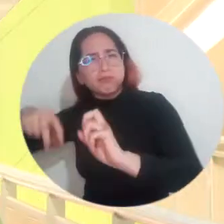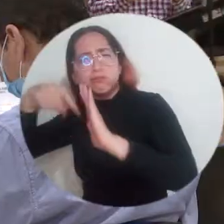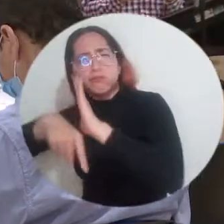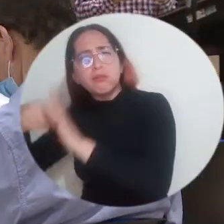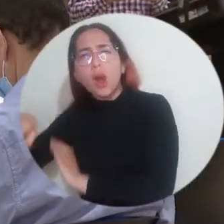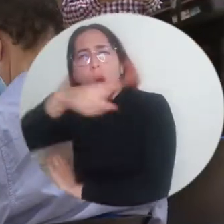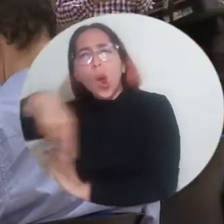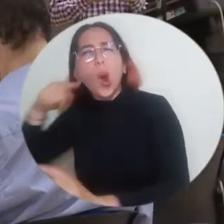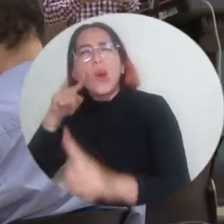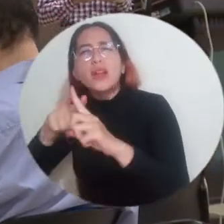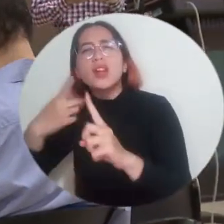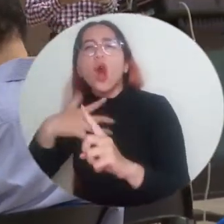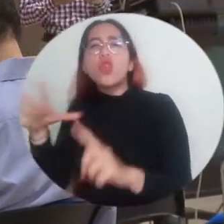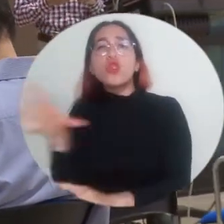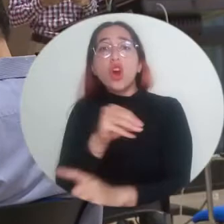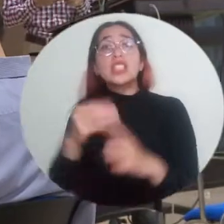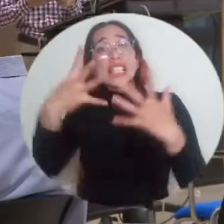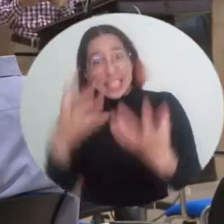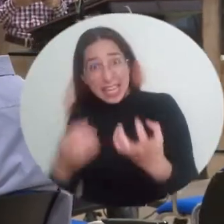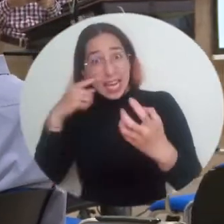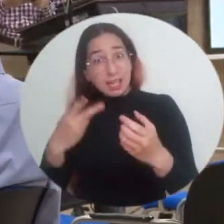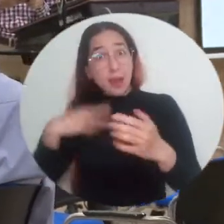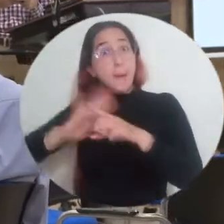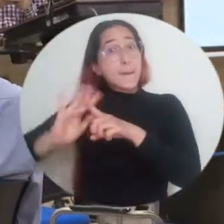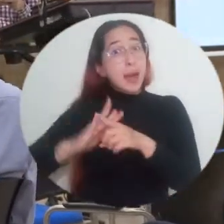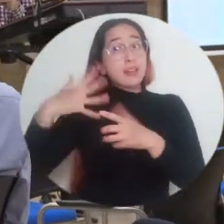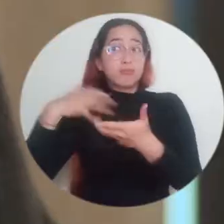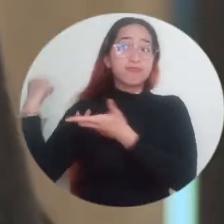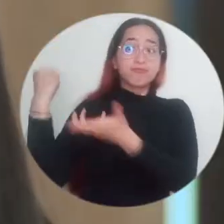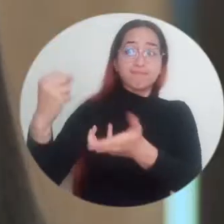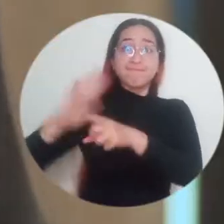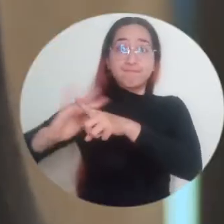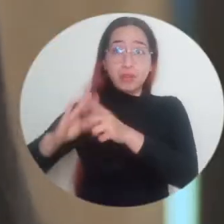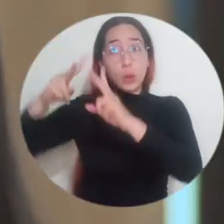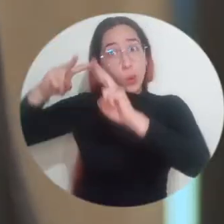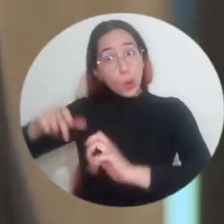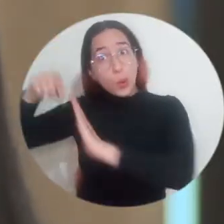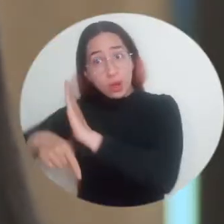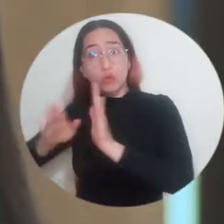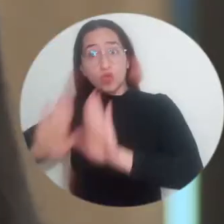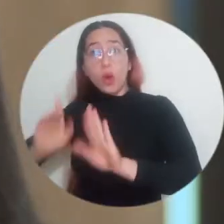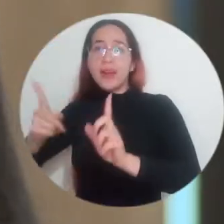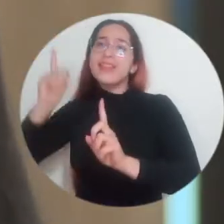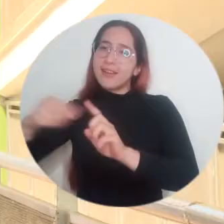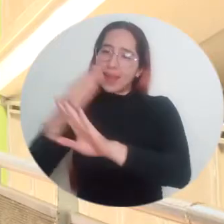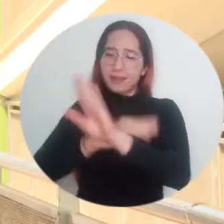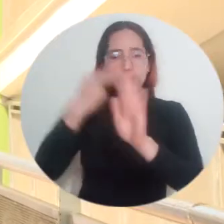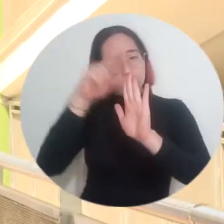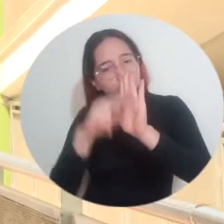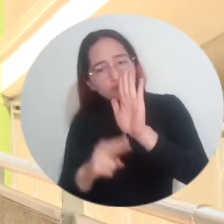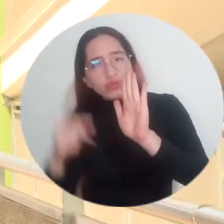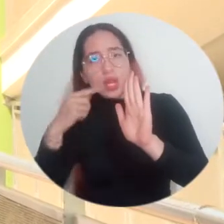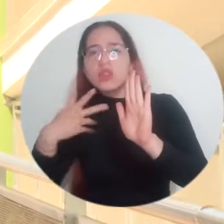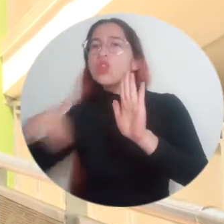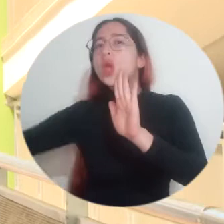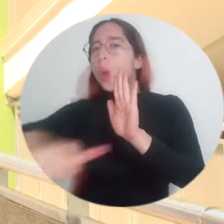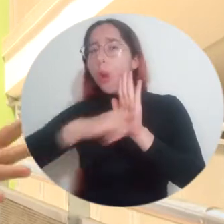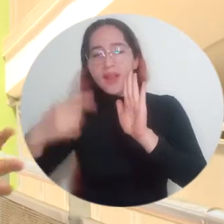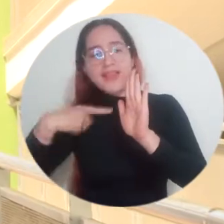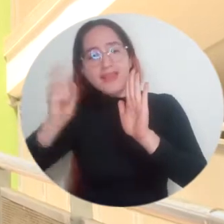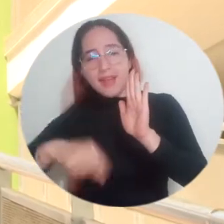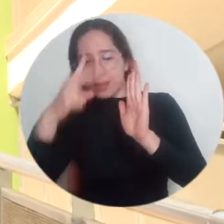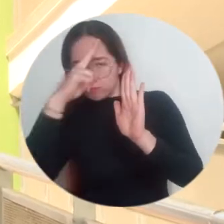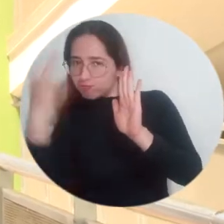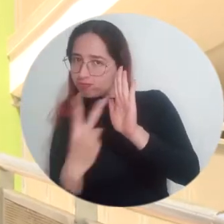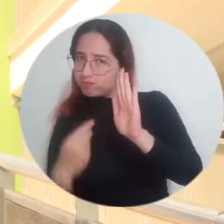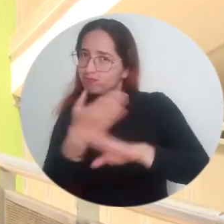tengan los mismos requisitos de cumplimiento porque queremos que las mejores propuestas puedan, digamos, obtener estos proyectos